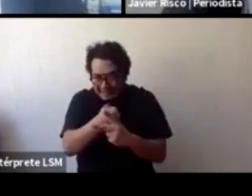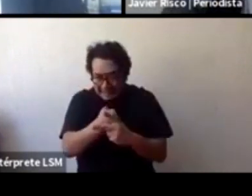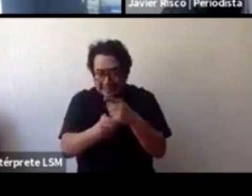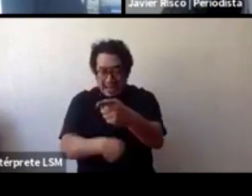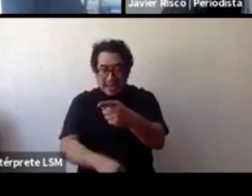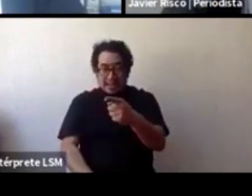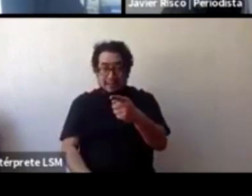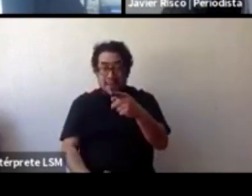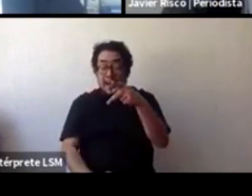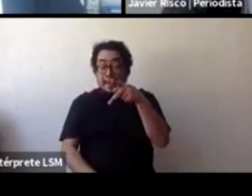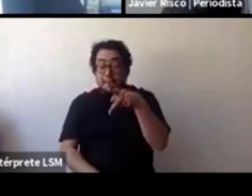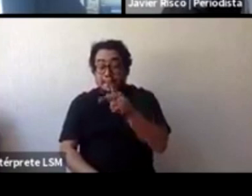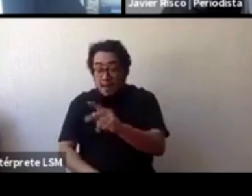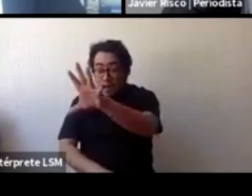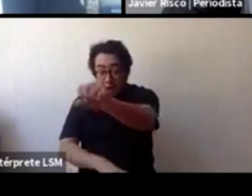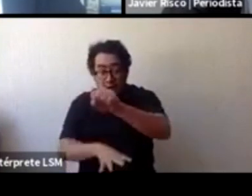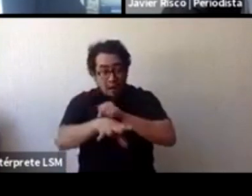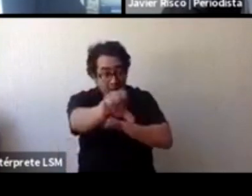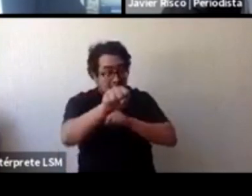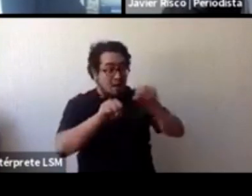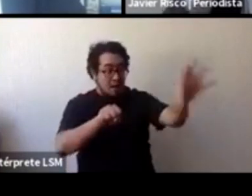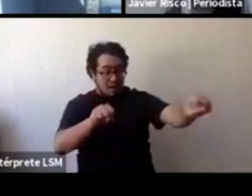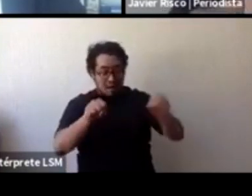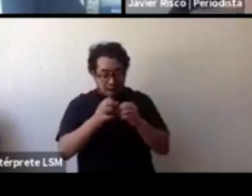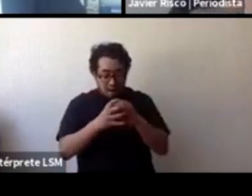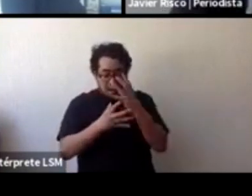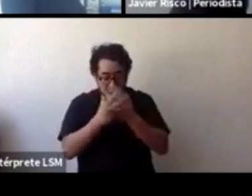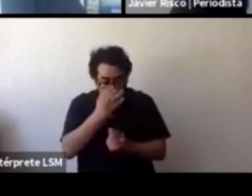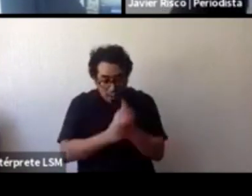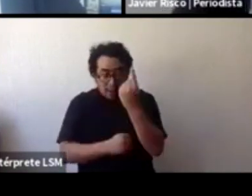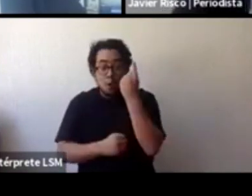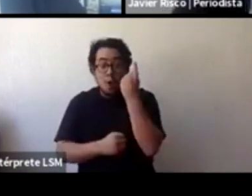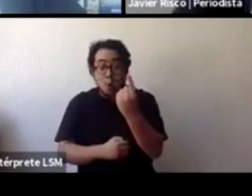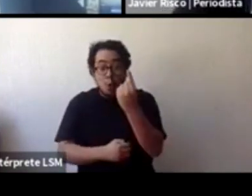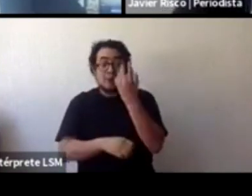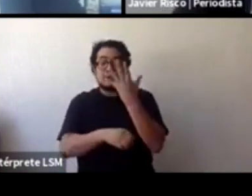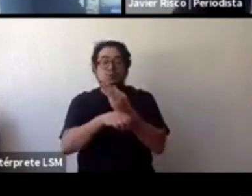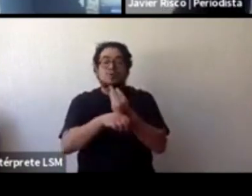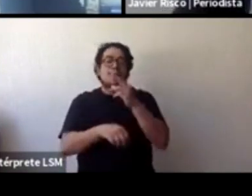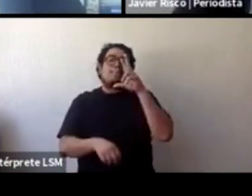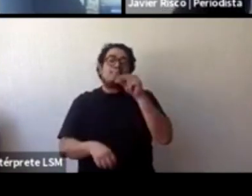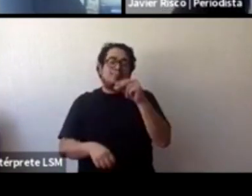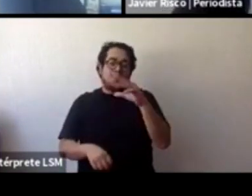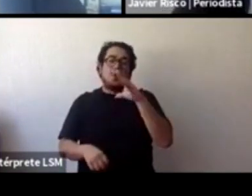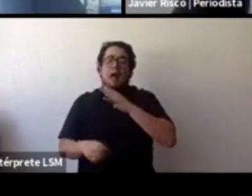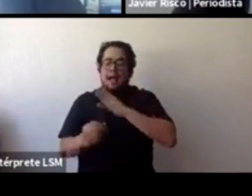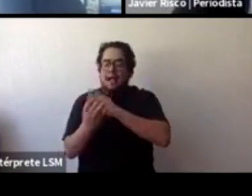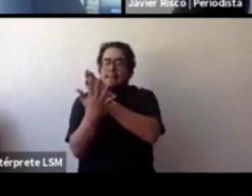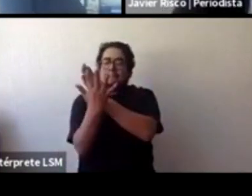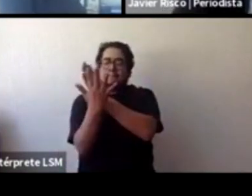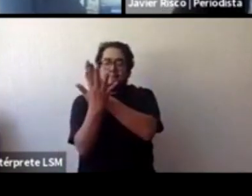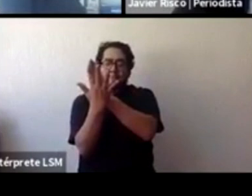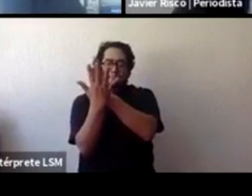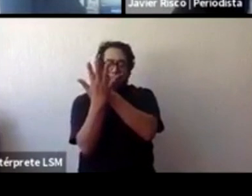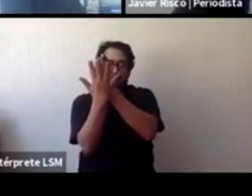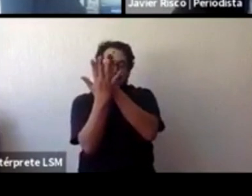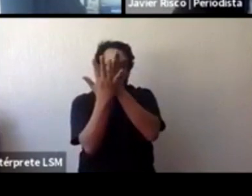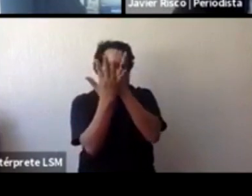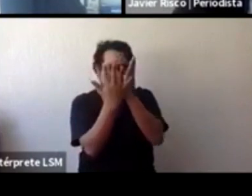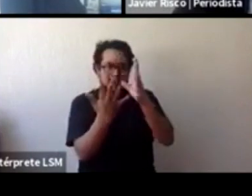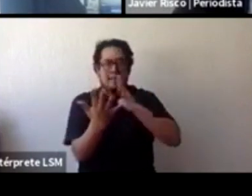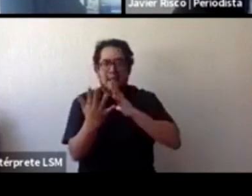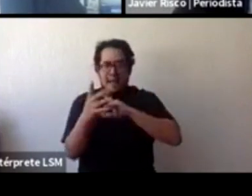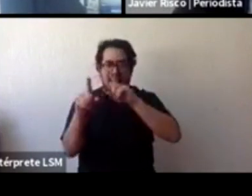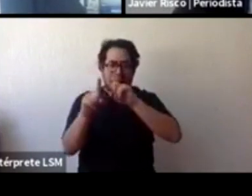solución, tiene que ser varias soluciones, hemos hablado de varias aquí hoy, no es un problema que con una ley o